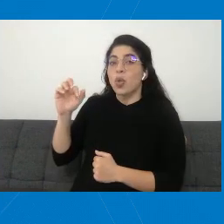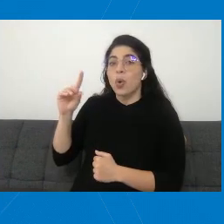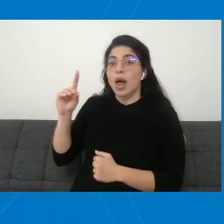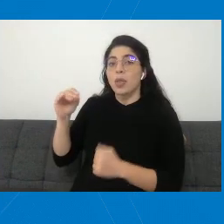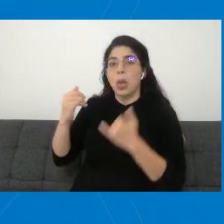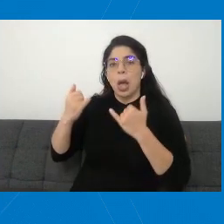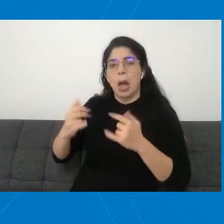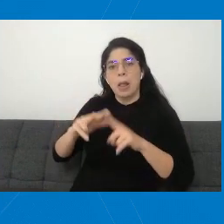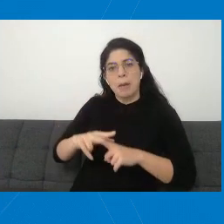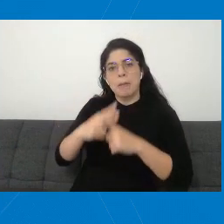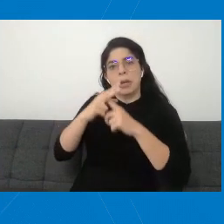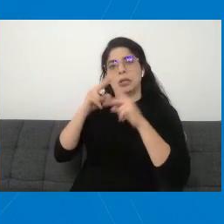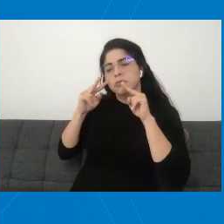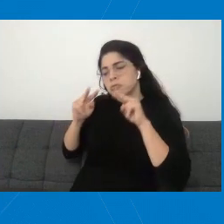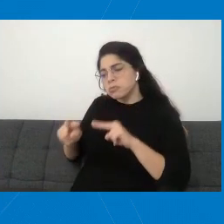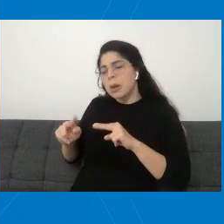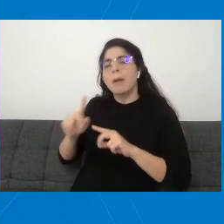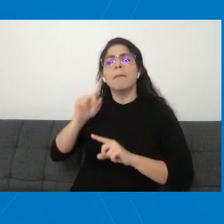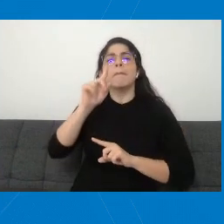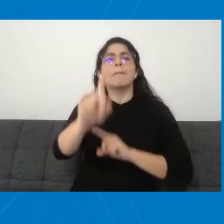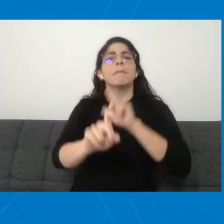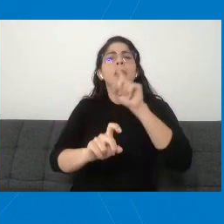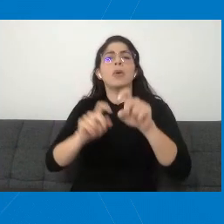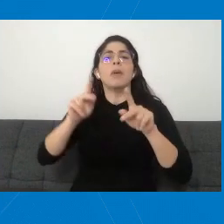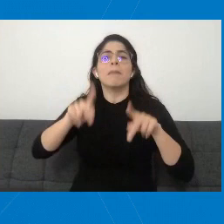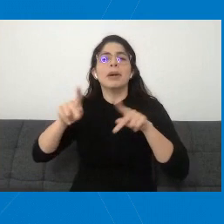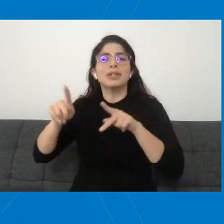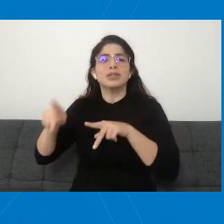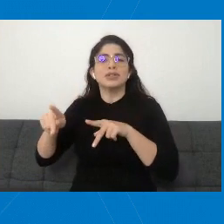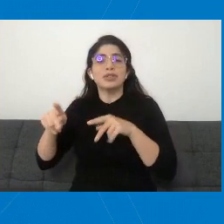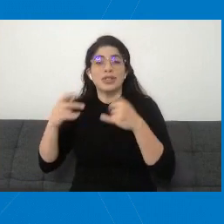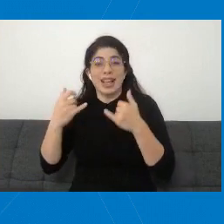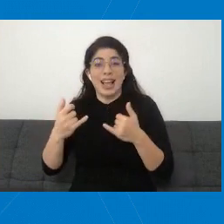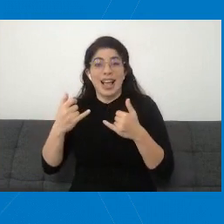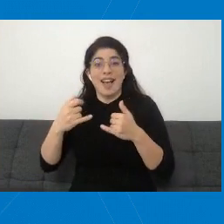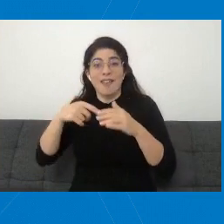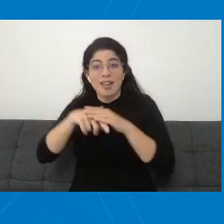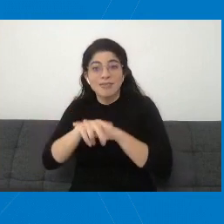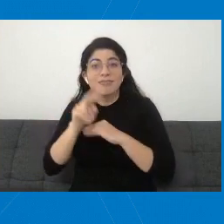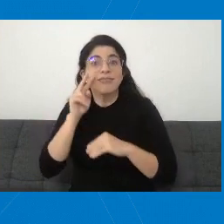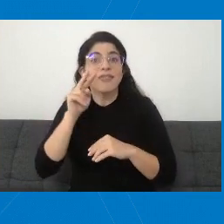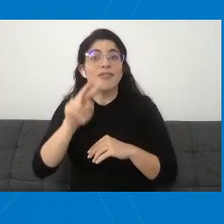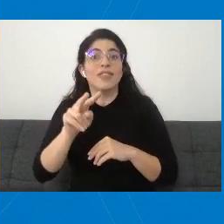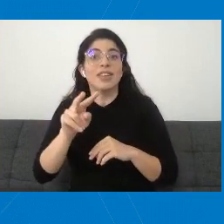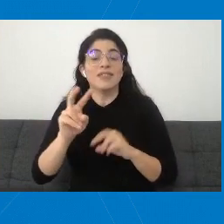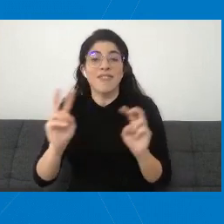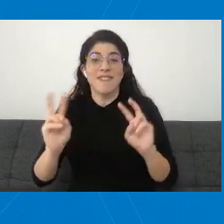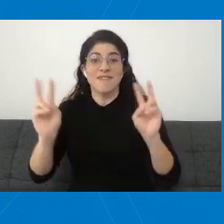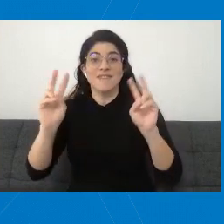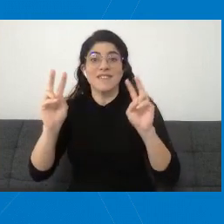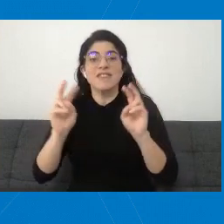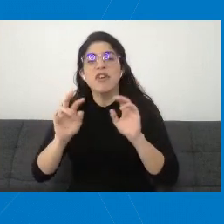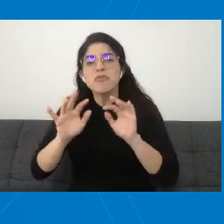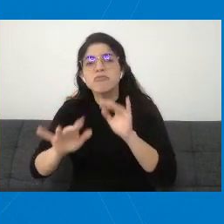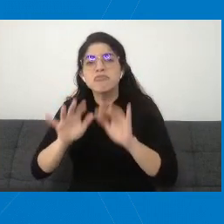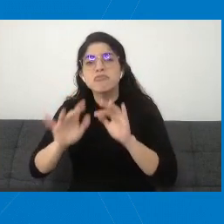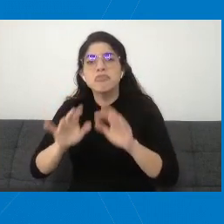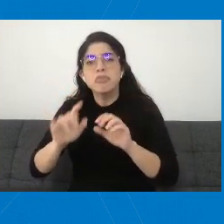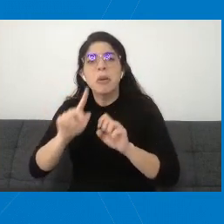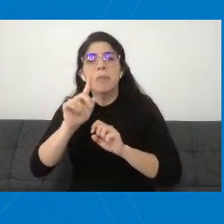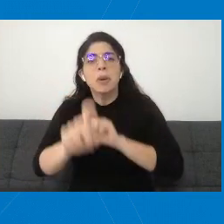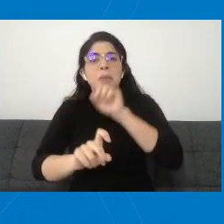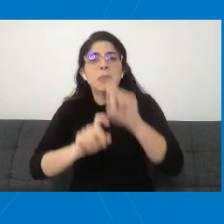con las consultas que nos hacen llegar las personas que están conectadas a esta transmisión en vivo, a quienes invitamos